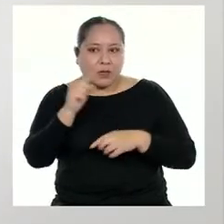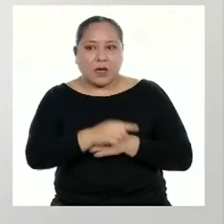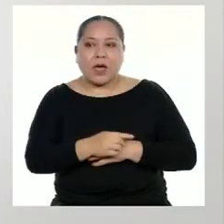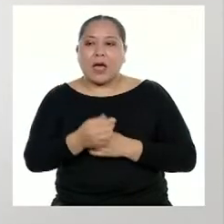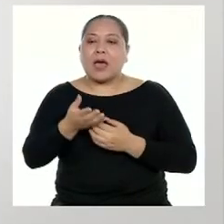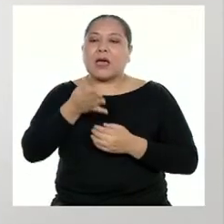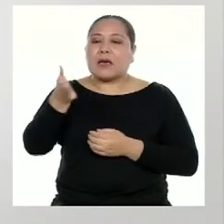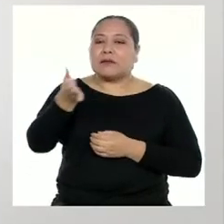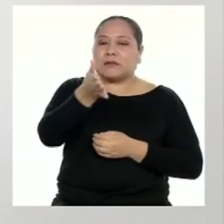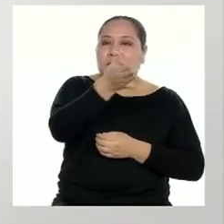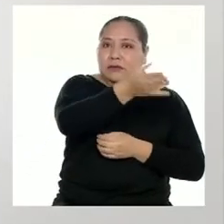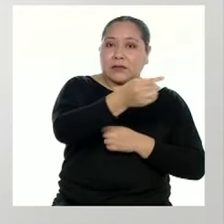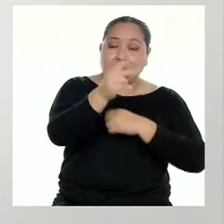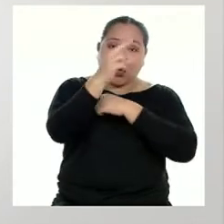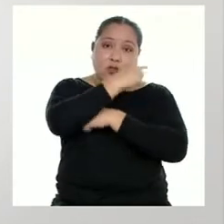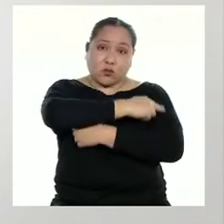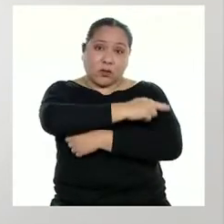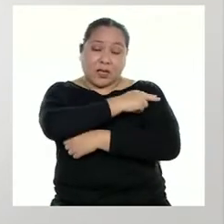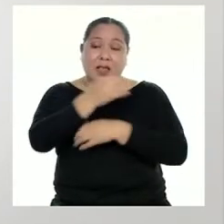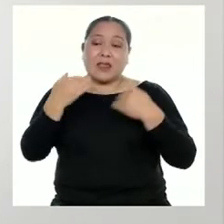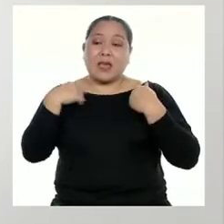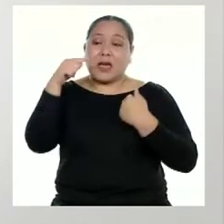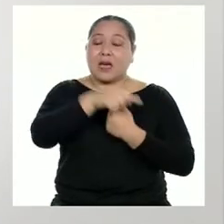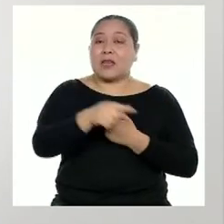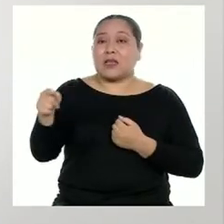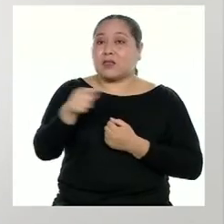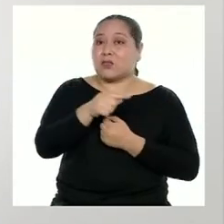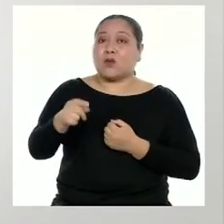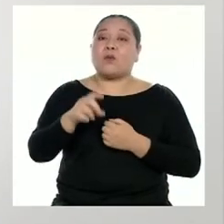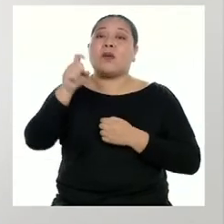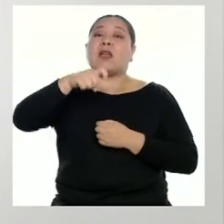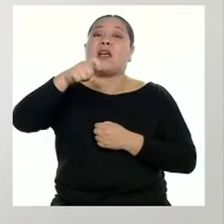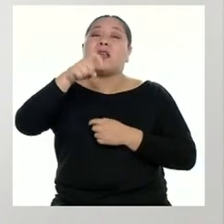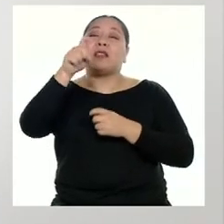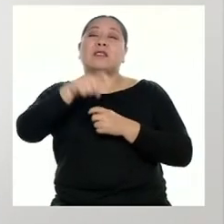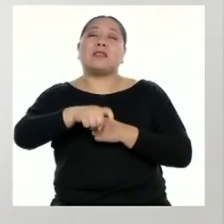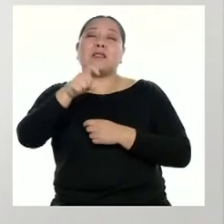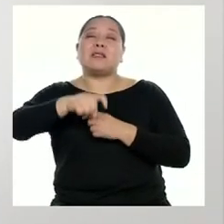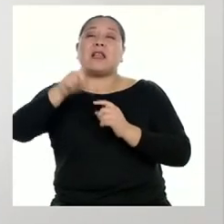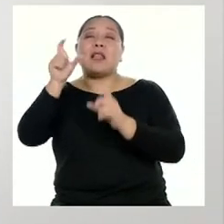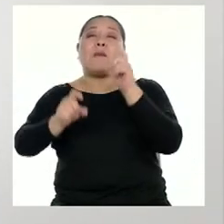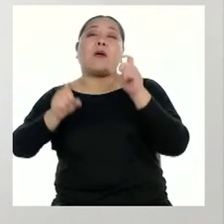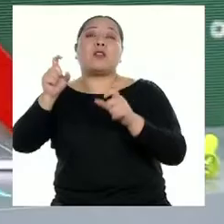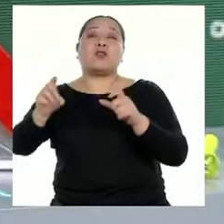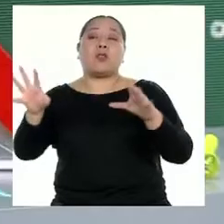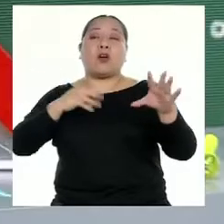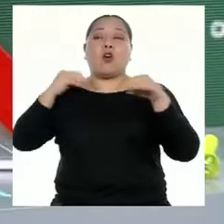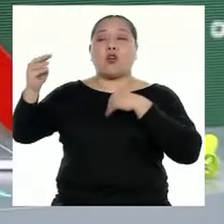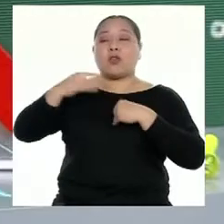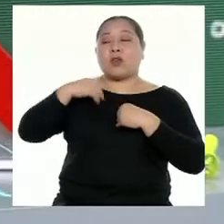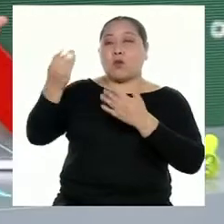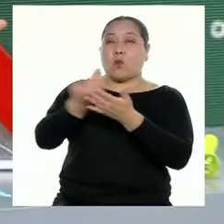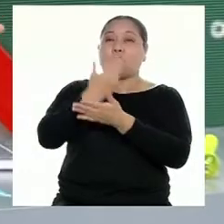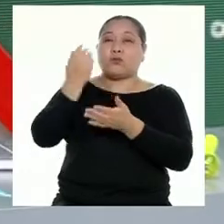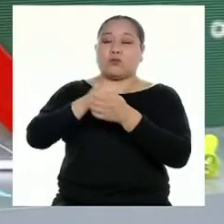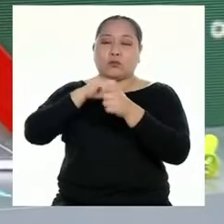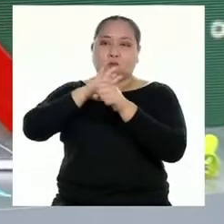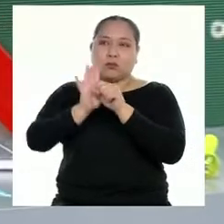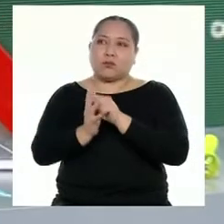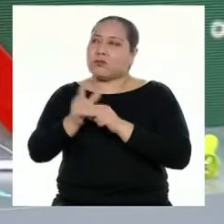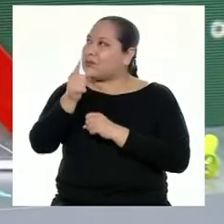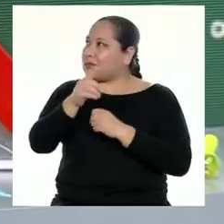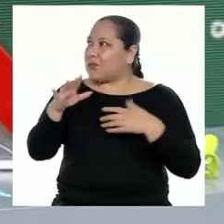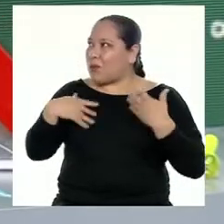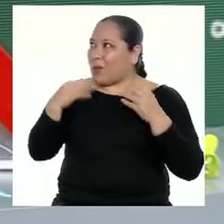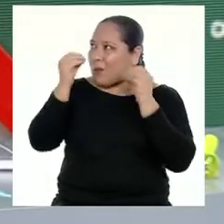los hospitales del país con este insumo vital para los pacientes contagiados por el nuevo coronavirus. ¿Qué tal si lo expresamos